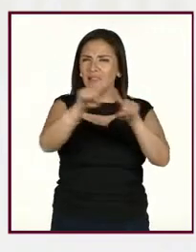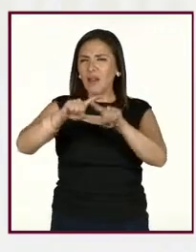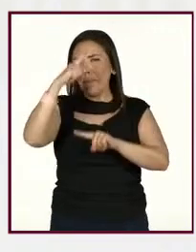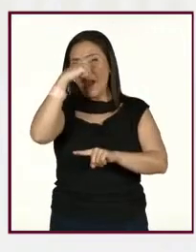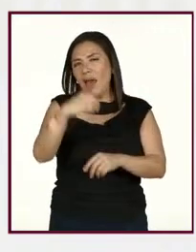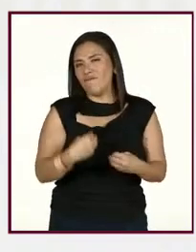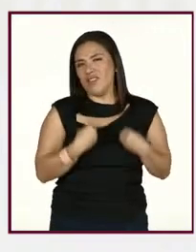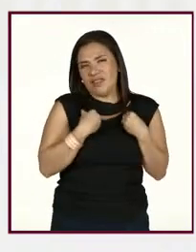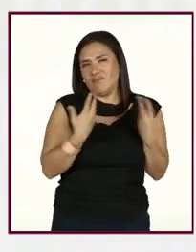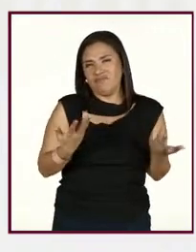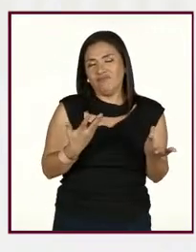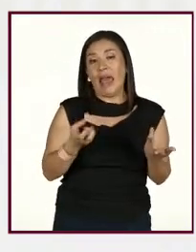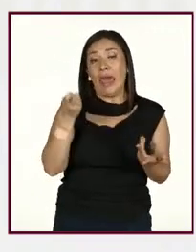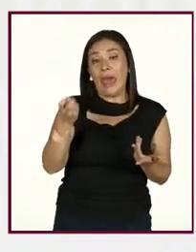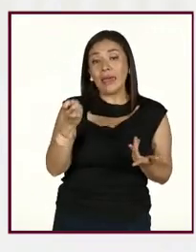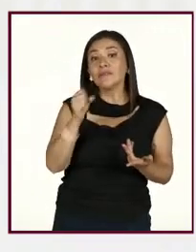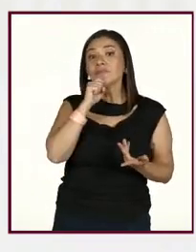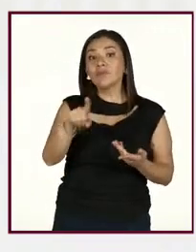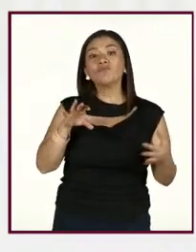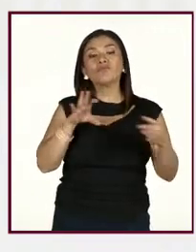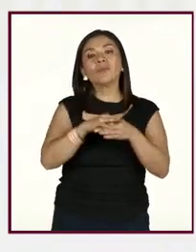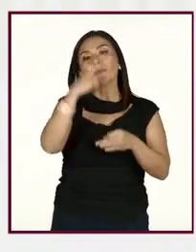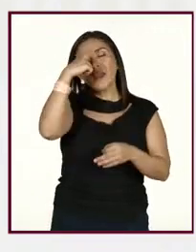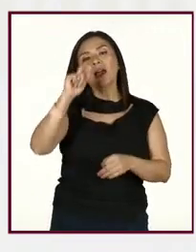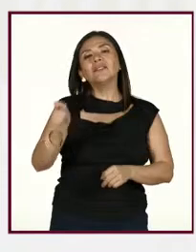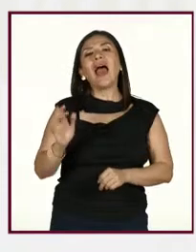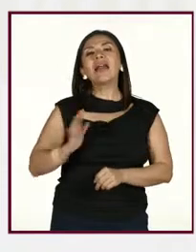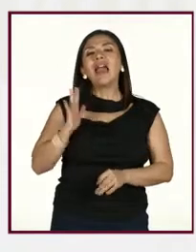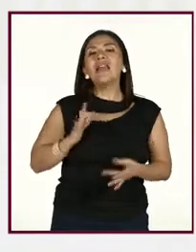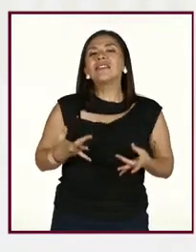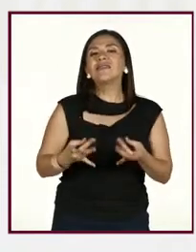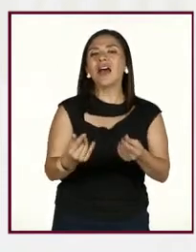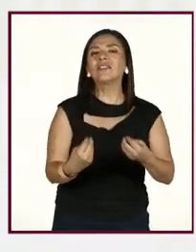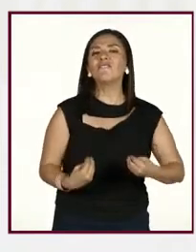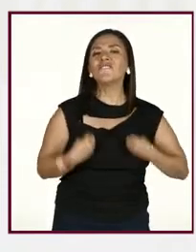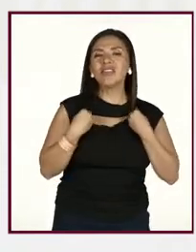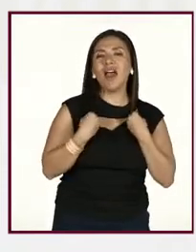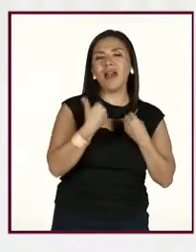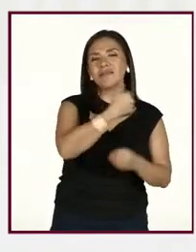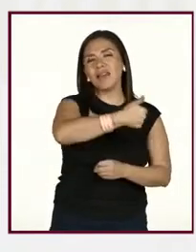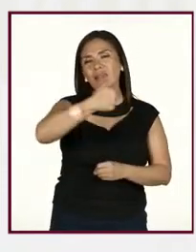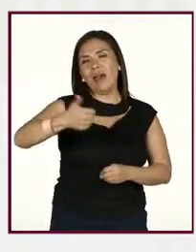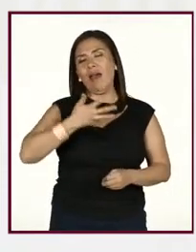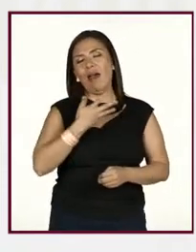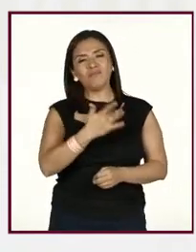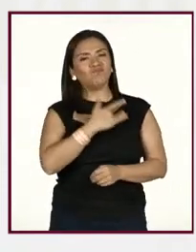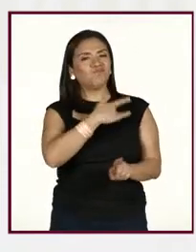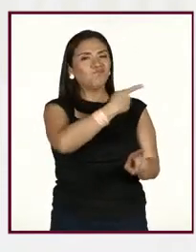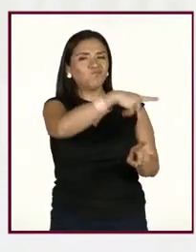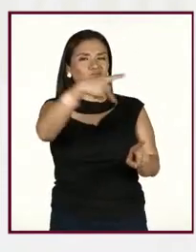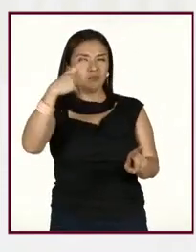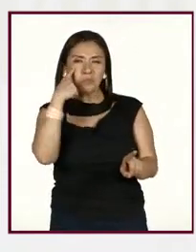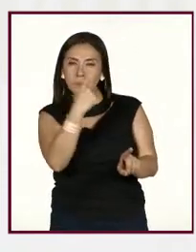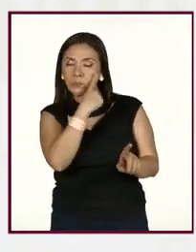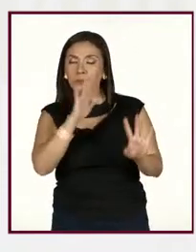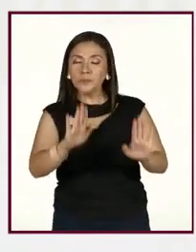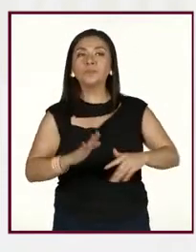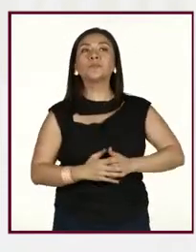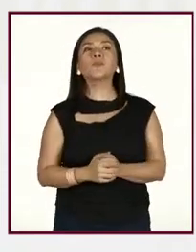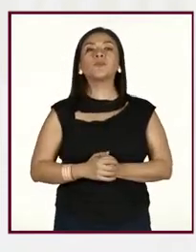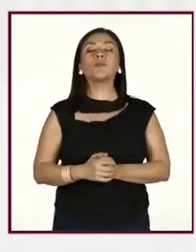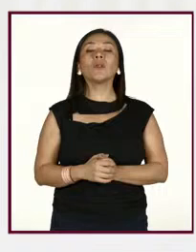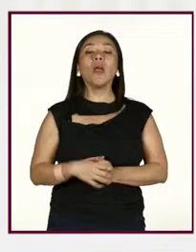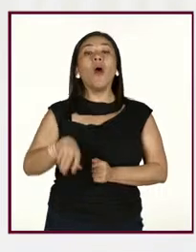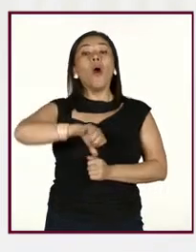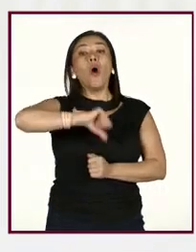claro, bueno, pues tiene que ver con esta calidad de vida que cada uno enfrentamos. Ahora, en